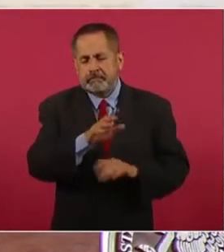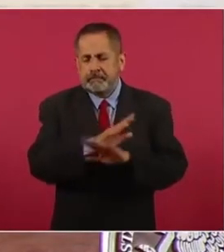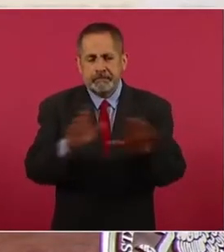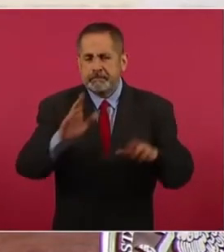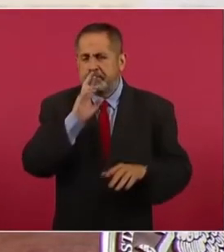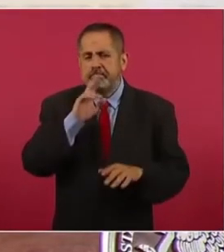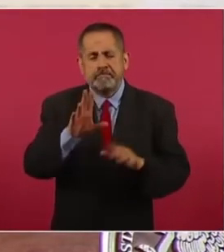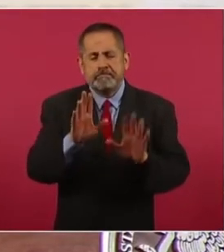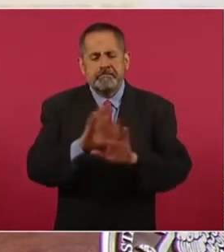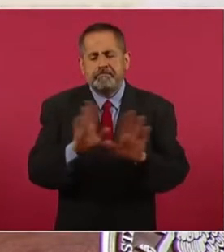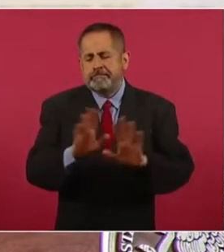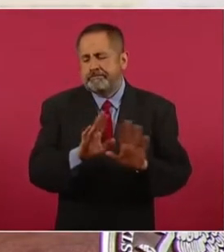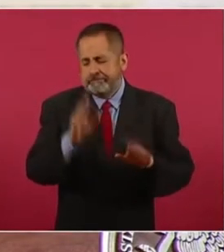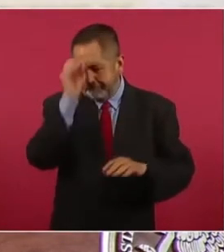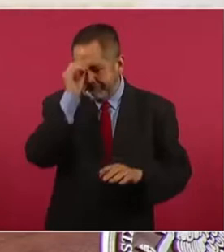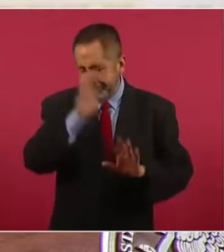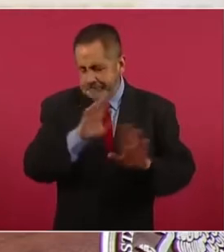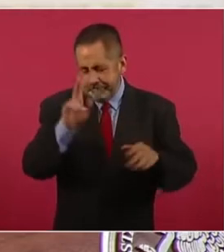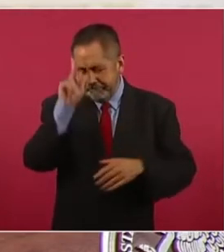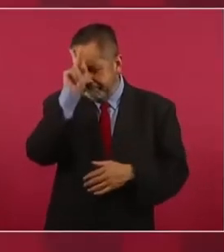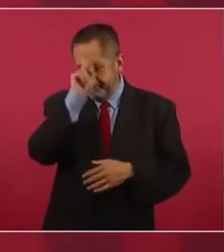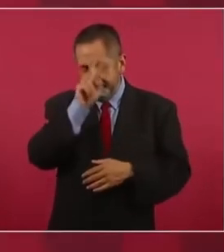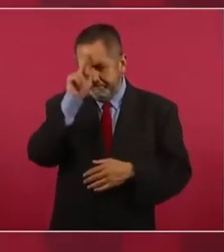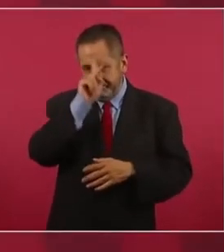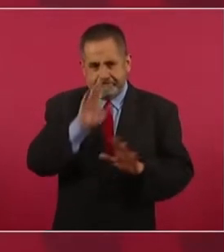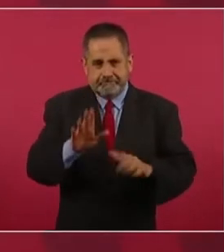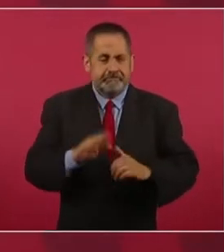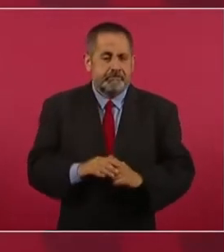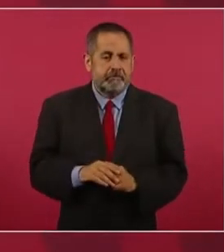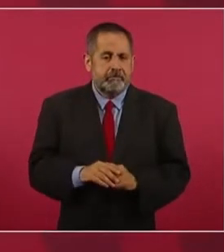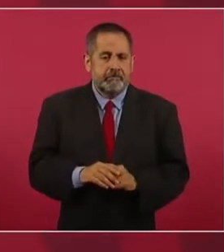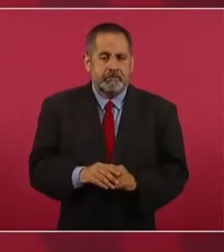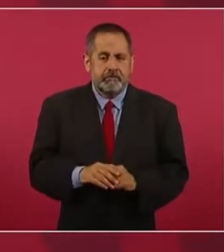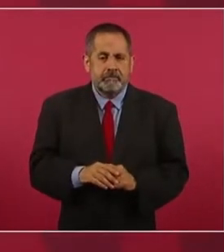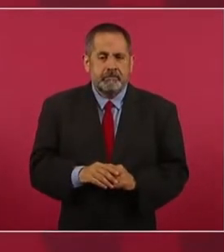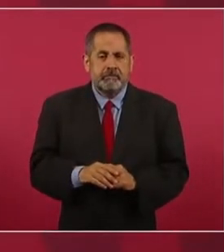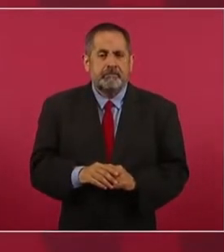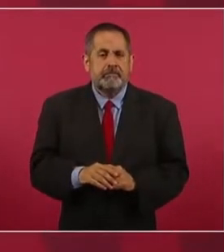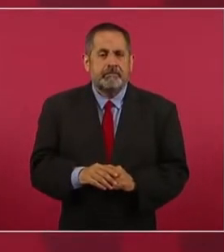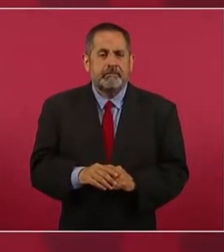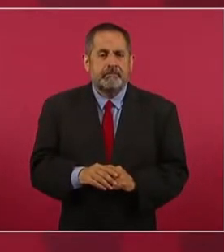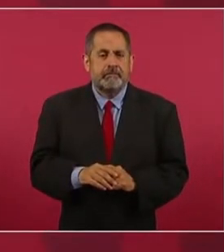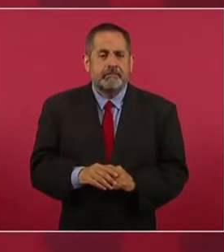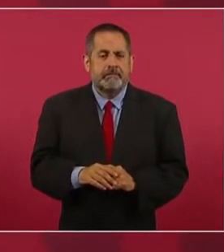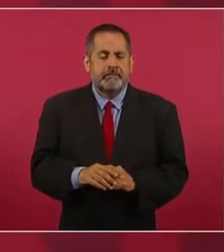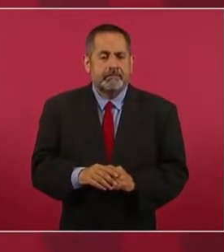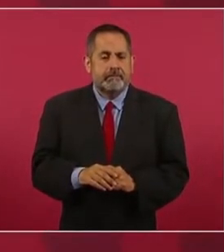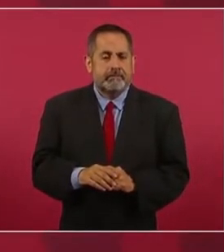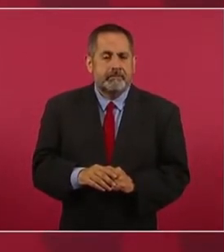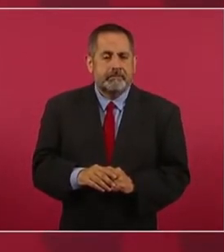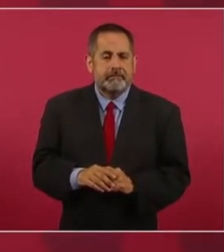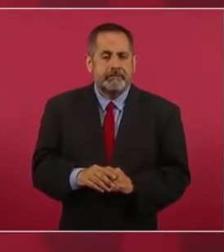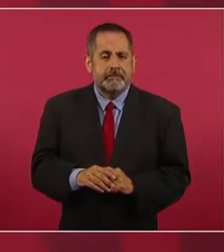sagrado, lo más